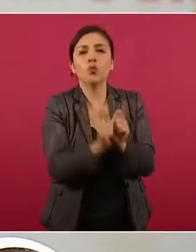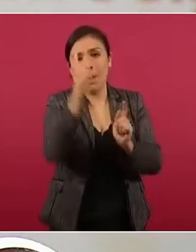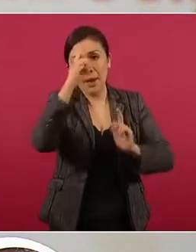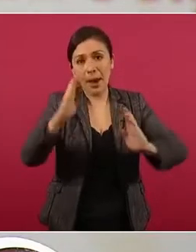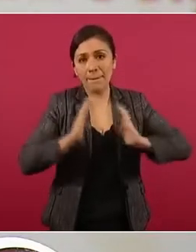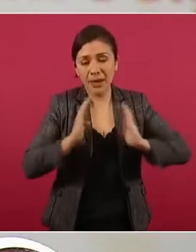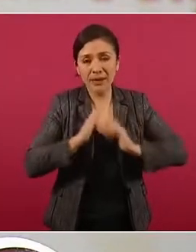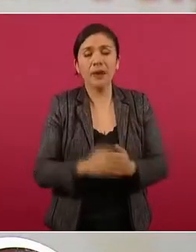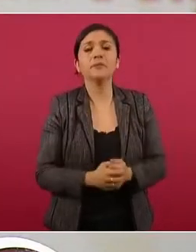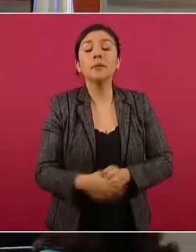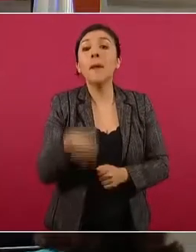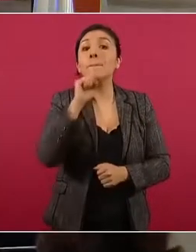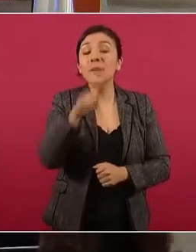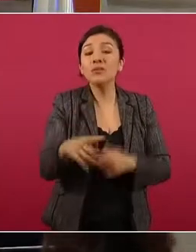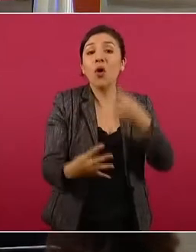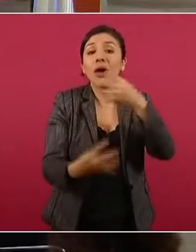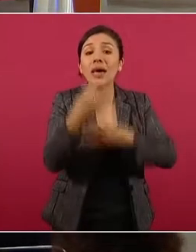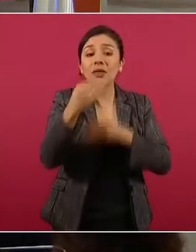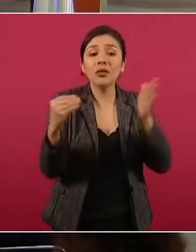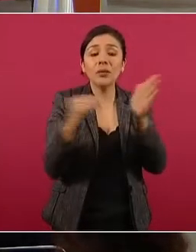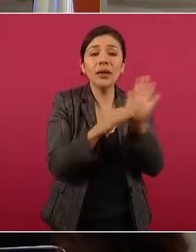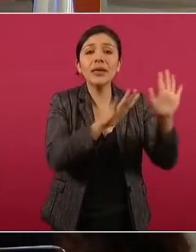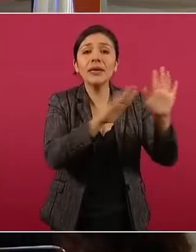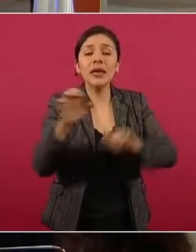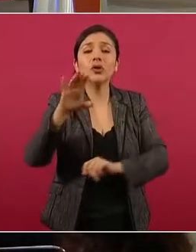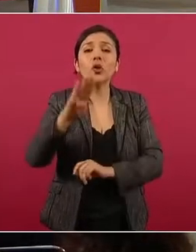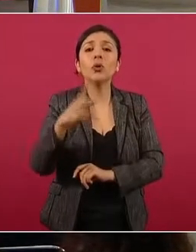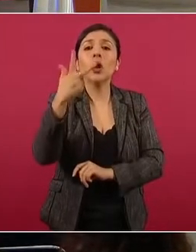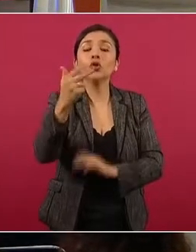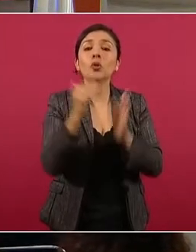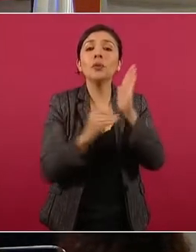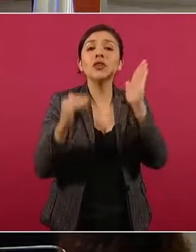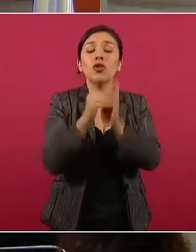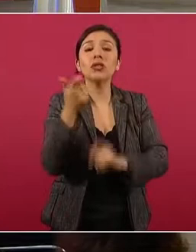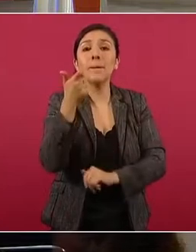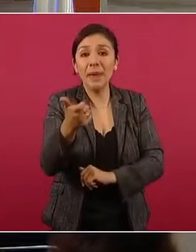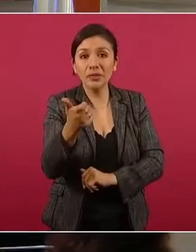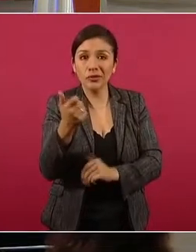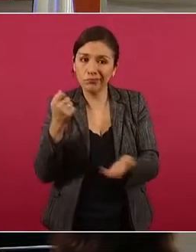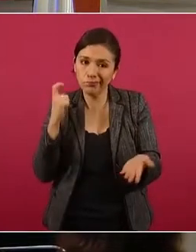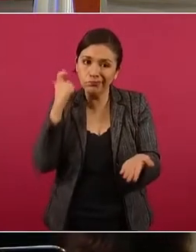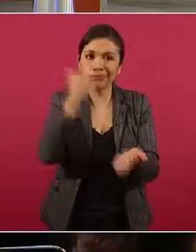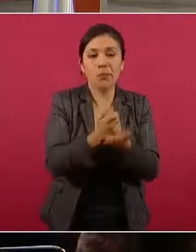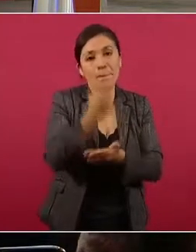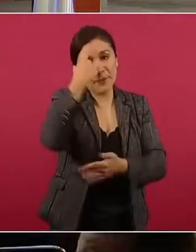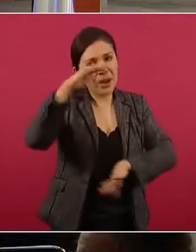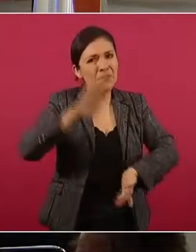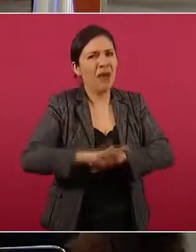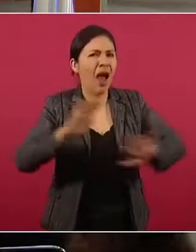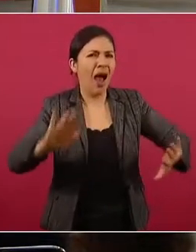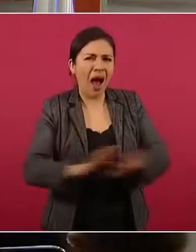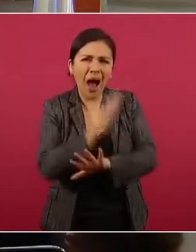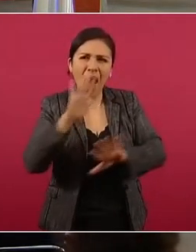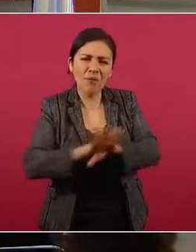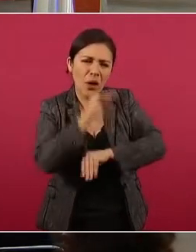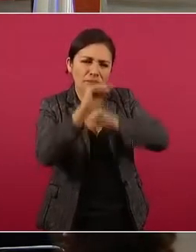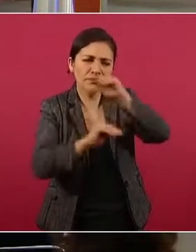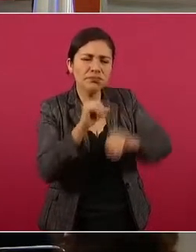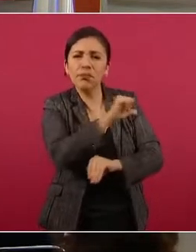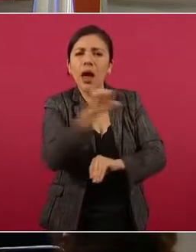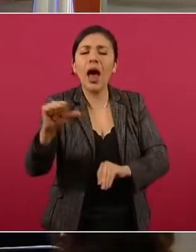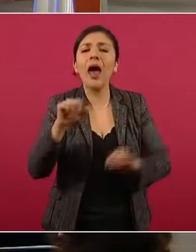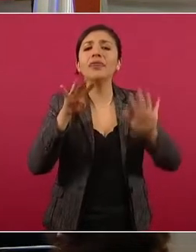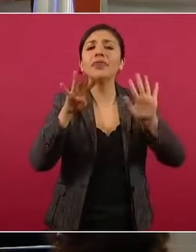invertirán 14 mil 598 millones de pesos para reforzar y modernizar 19